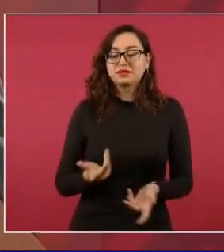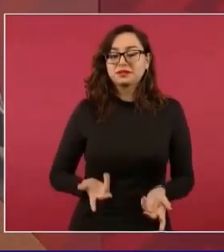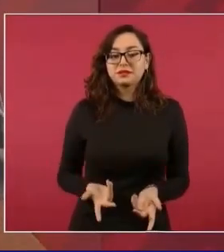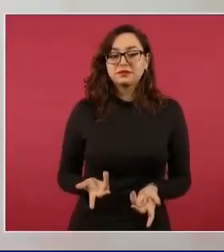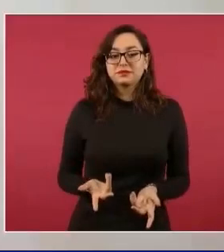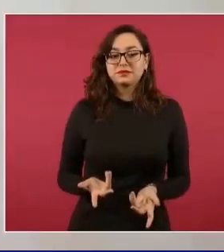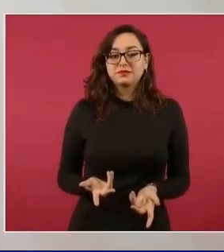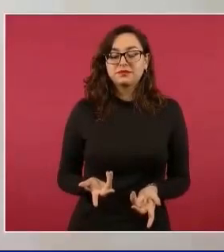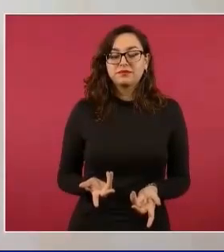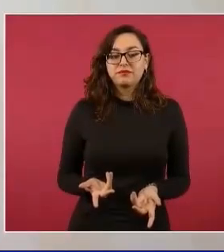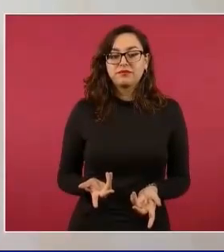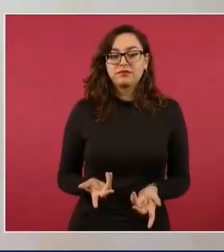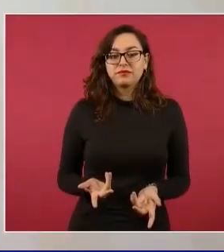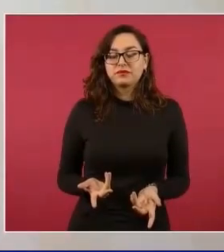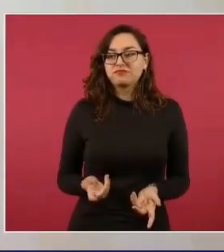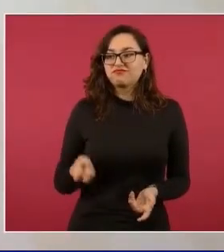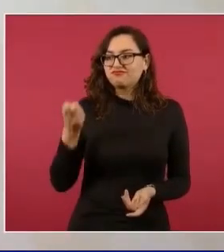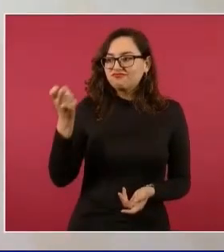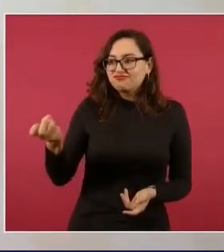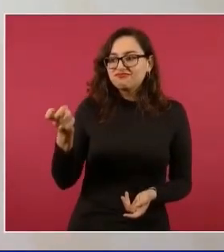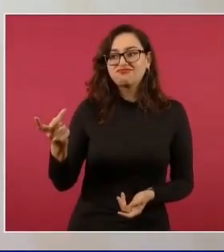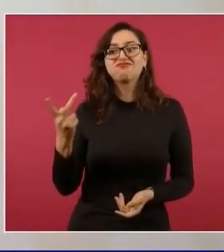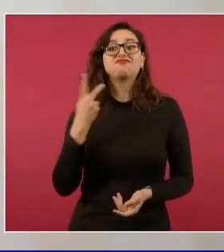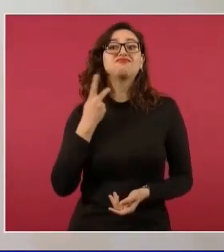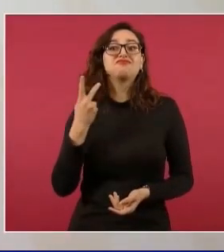no tiene que ver con la política.